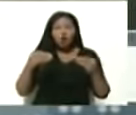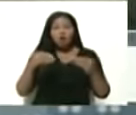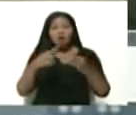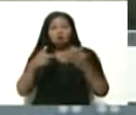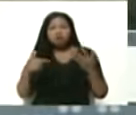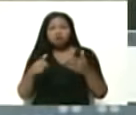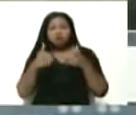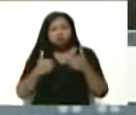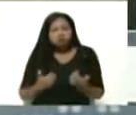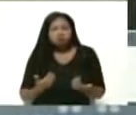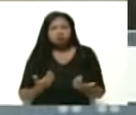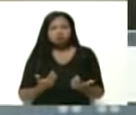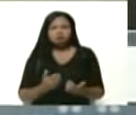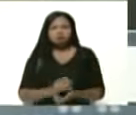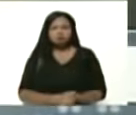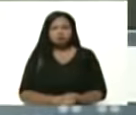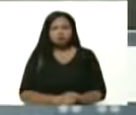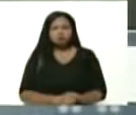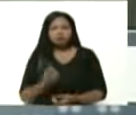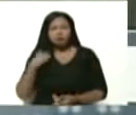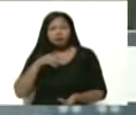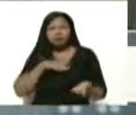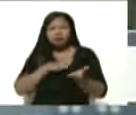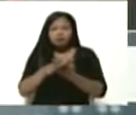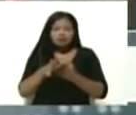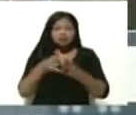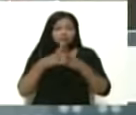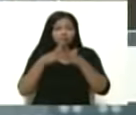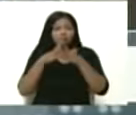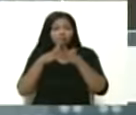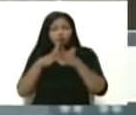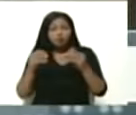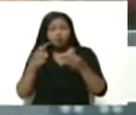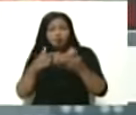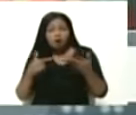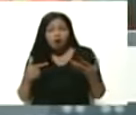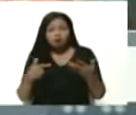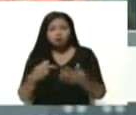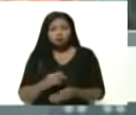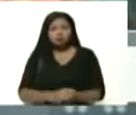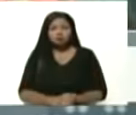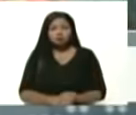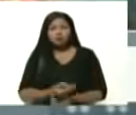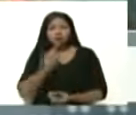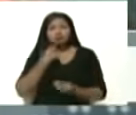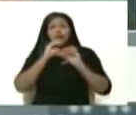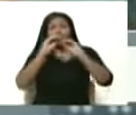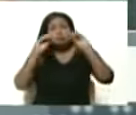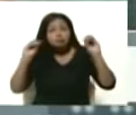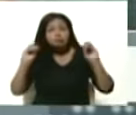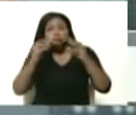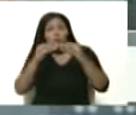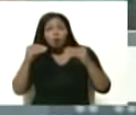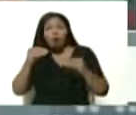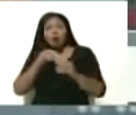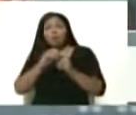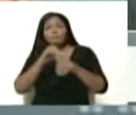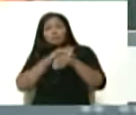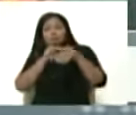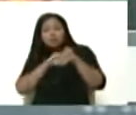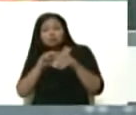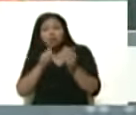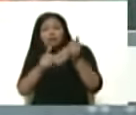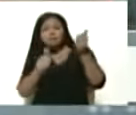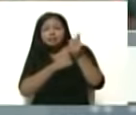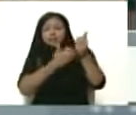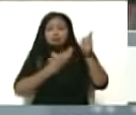Tenemos que garantizar, le he dicho a los ministros, ministras, a la vicepresidenta ejecutiva